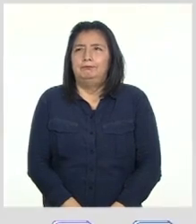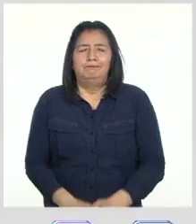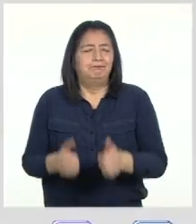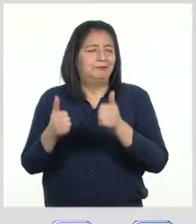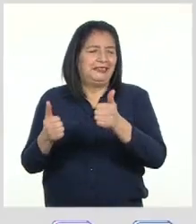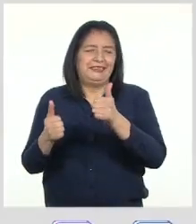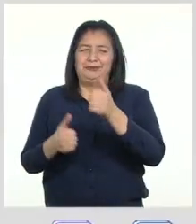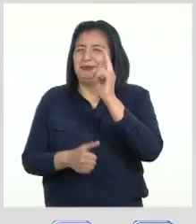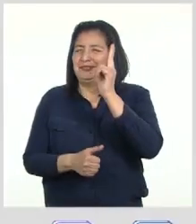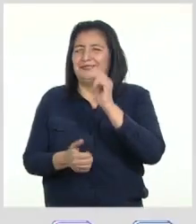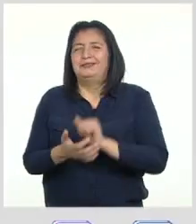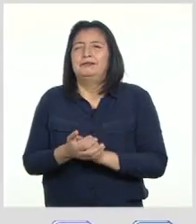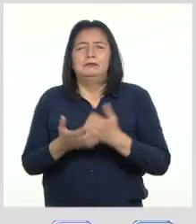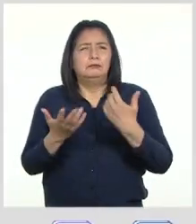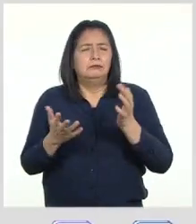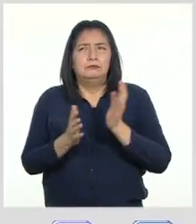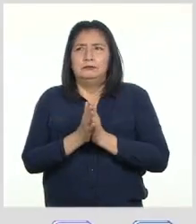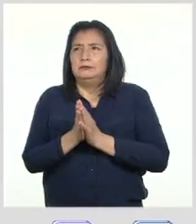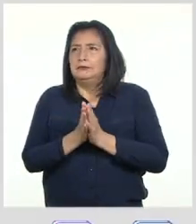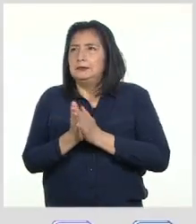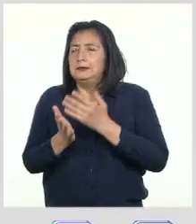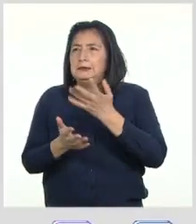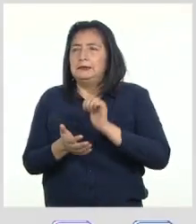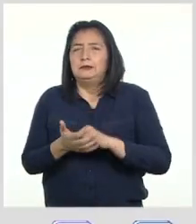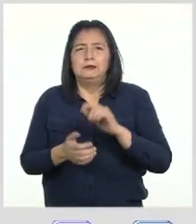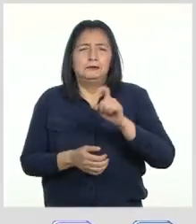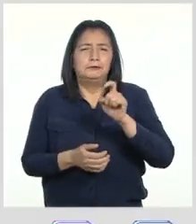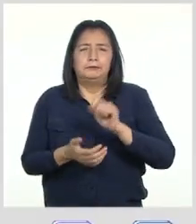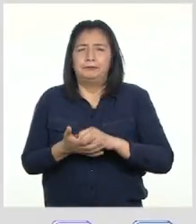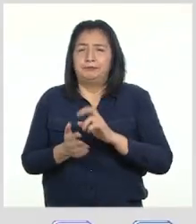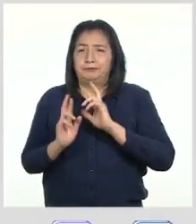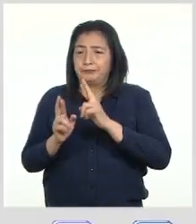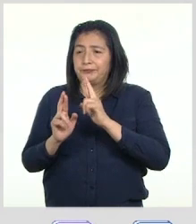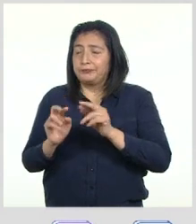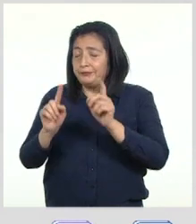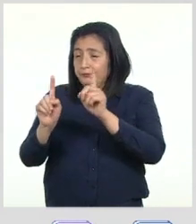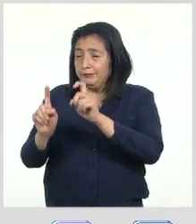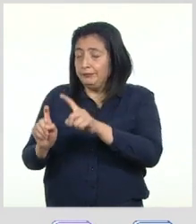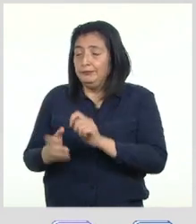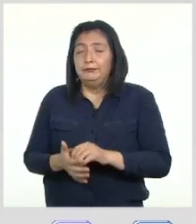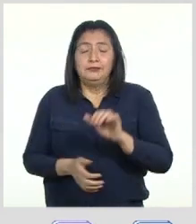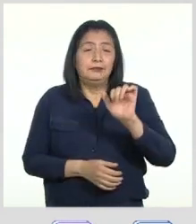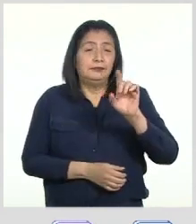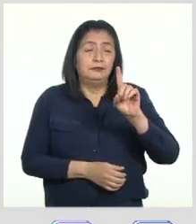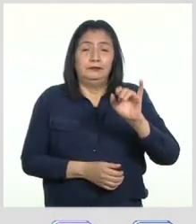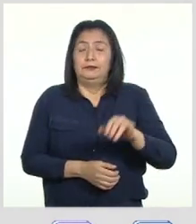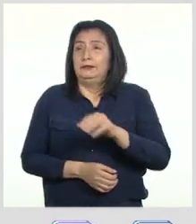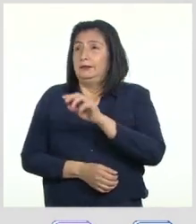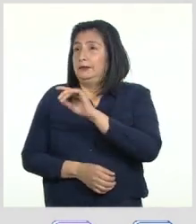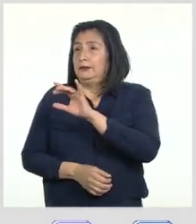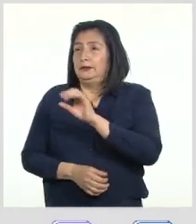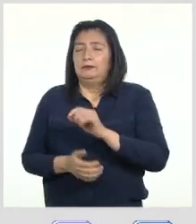Buenísimo, profesora Pongamos en práctica entonces lo que necesitamos para responder a las preguntas de Andy y Nicole De acuerdo,